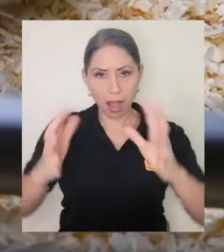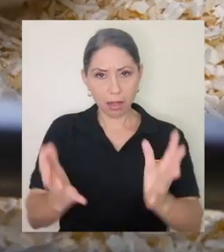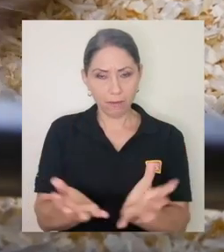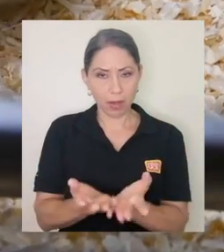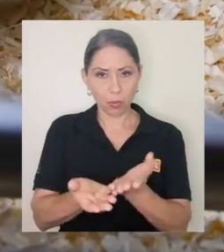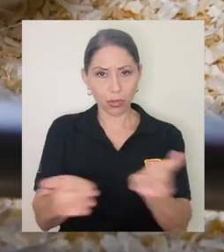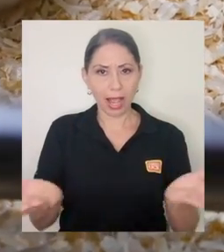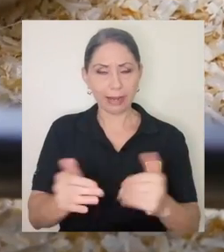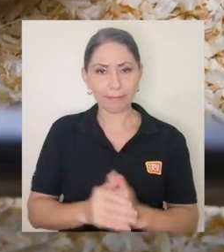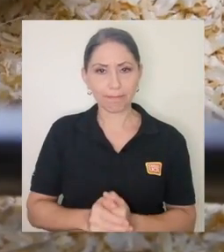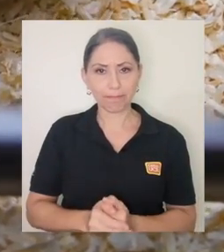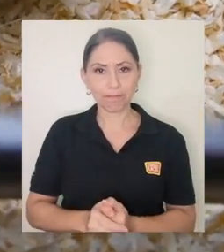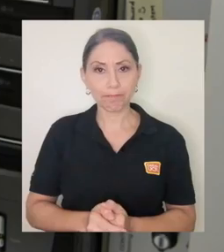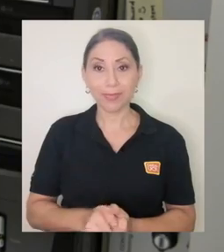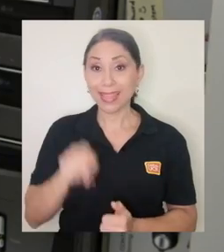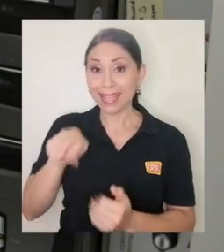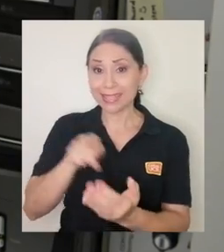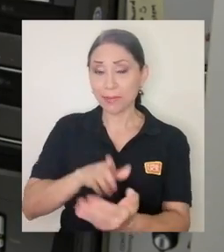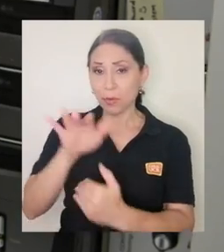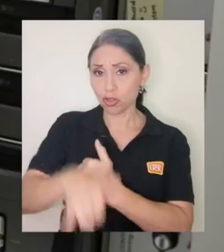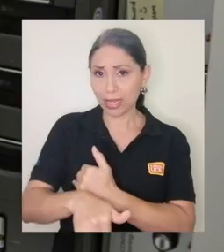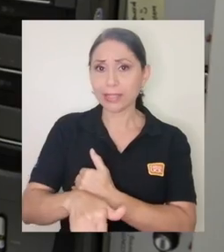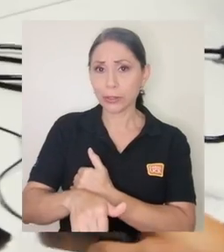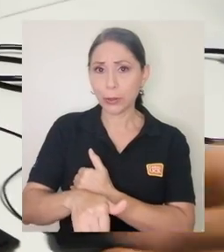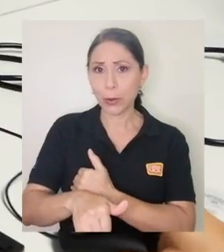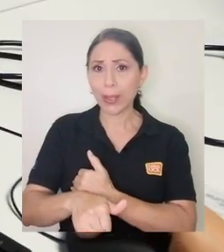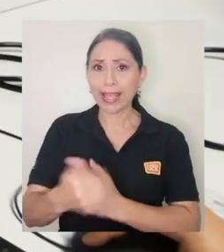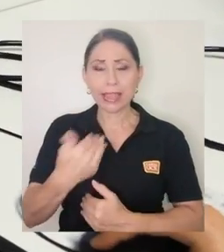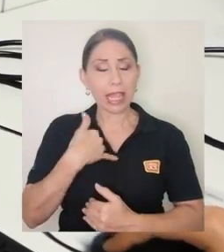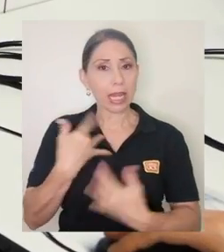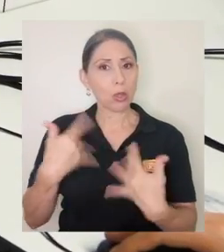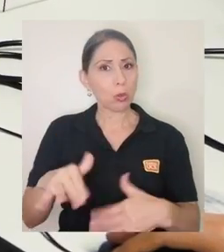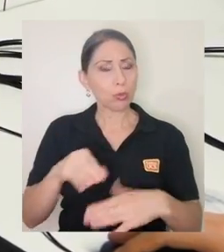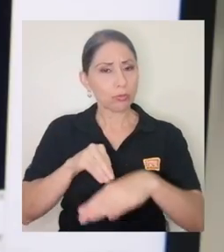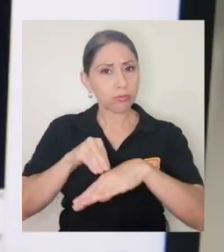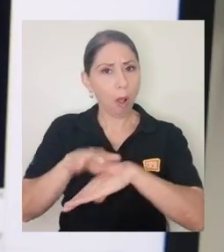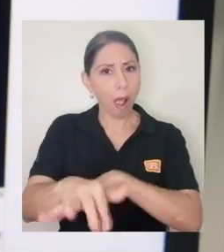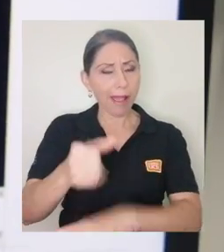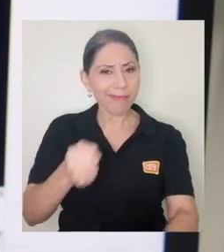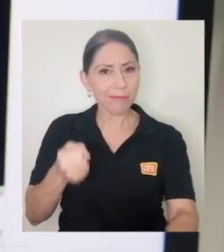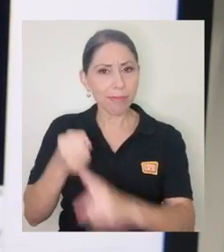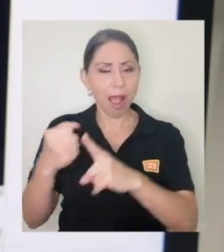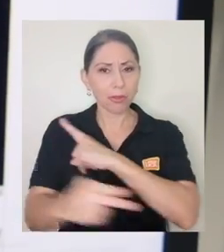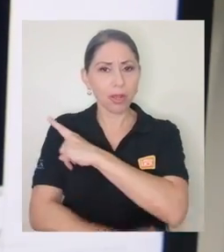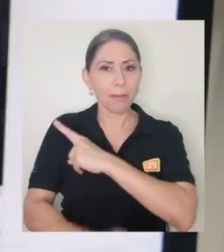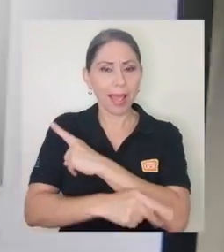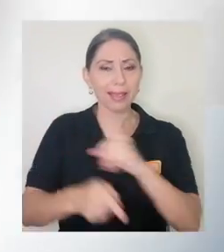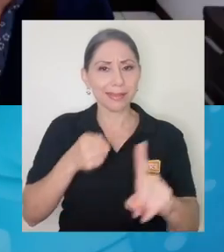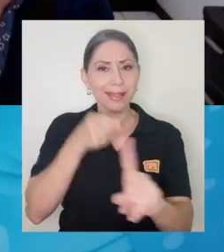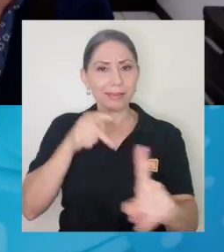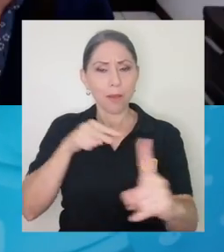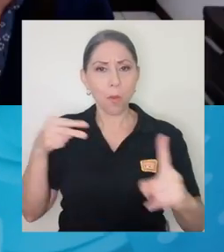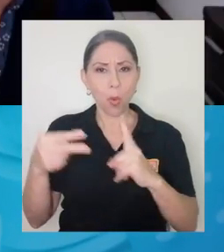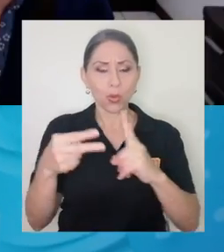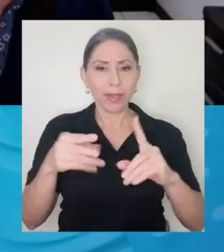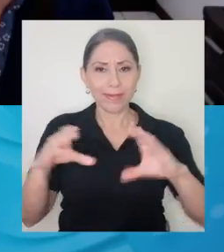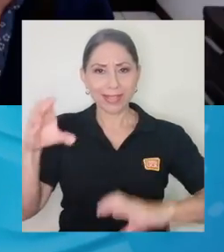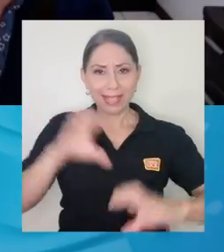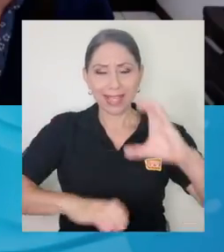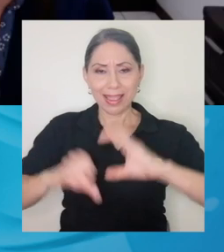el impacto que tiene este proyecto en el país, desde el punto de vista científico y académico,